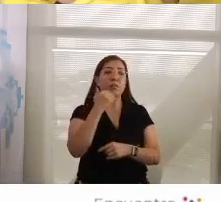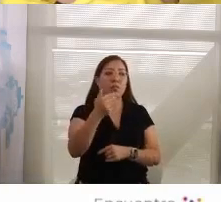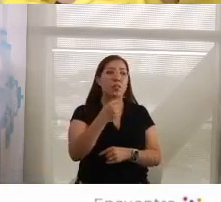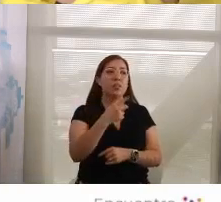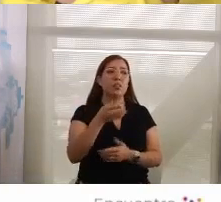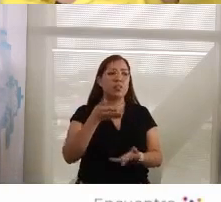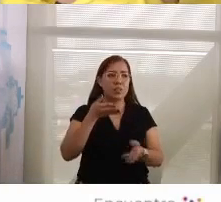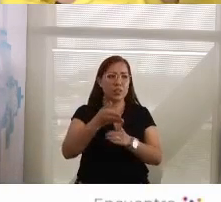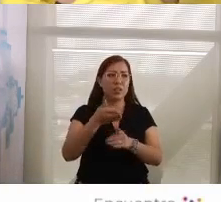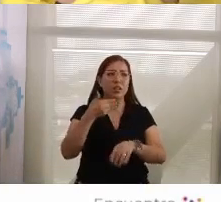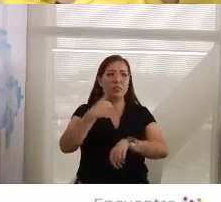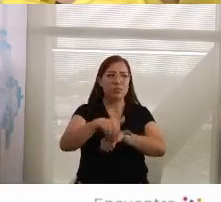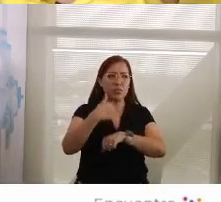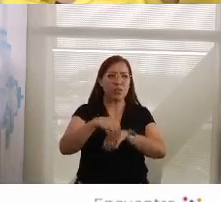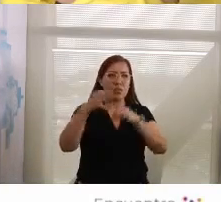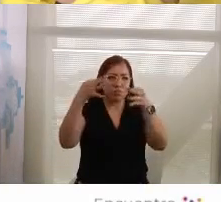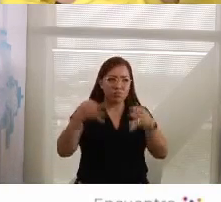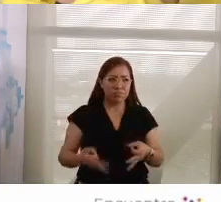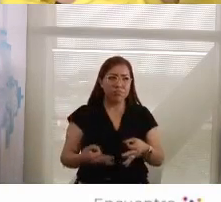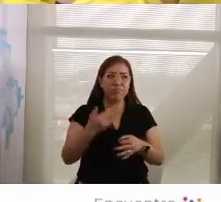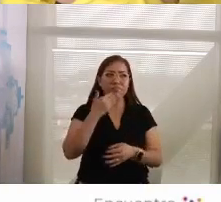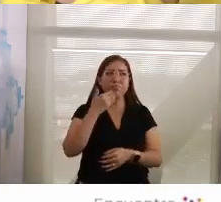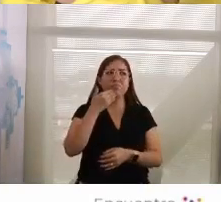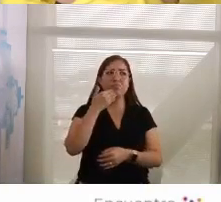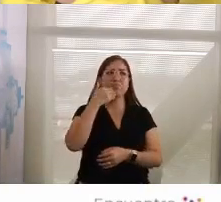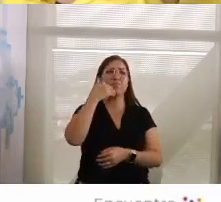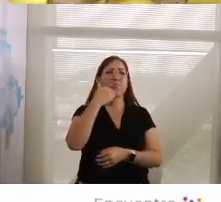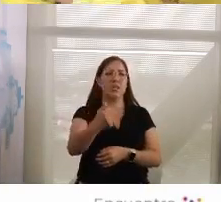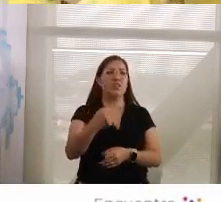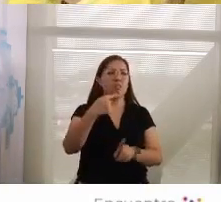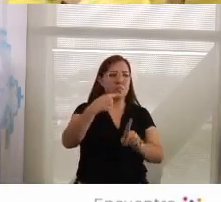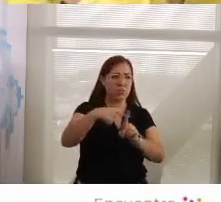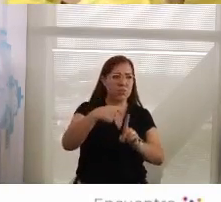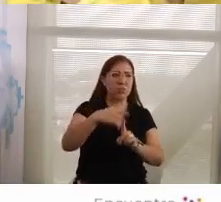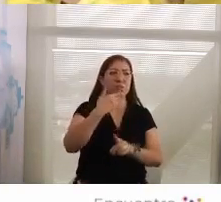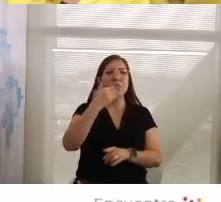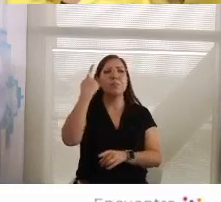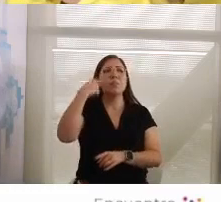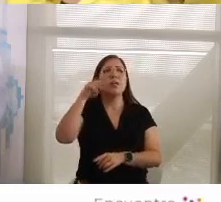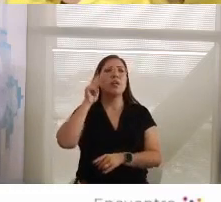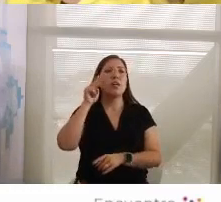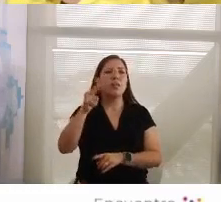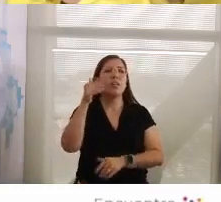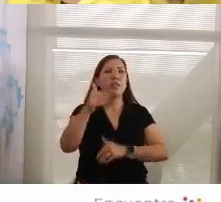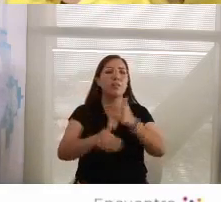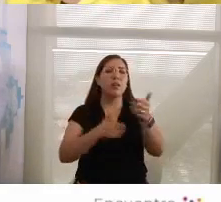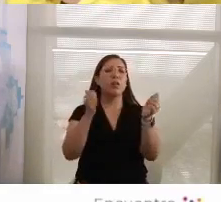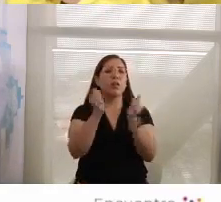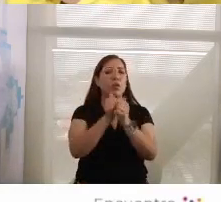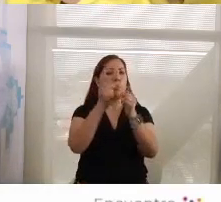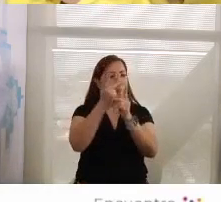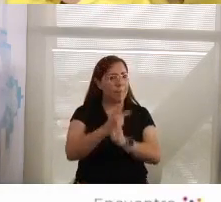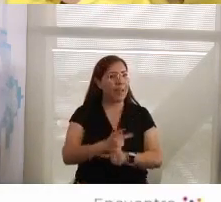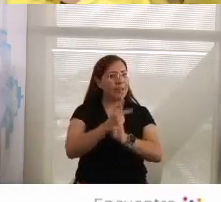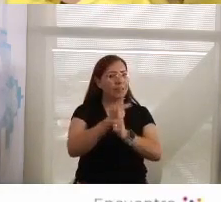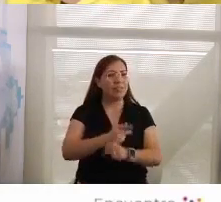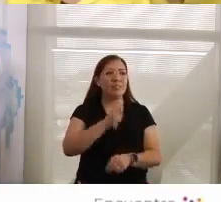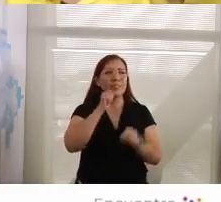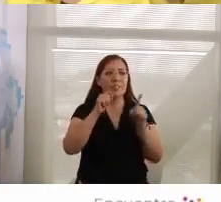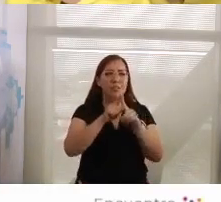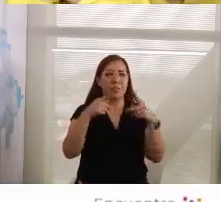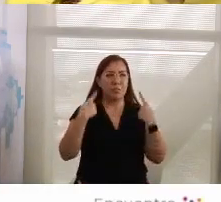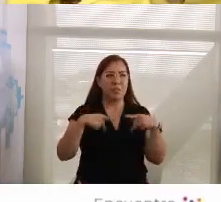efectivamente de oposición. Gracias por la paciencia de todos ustedes y buen